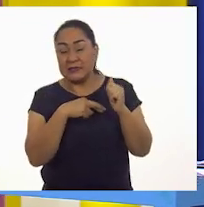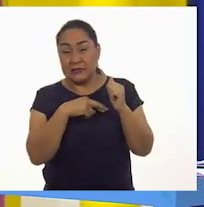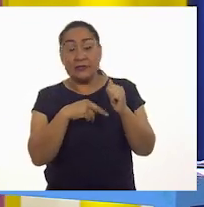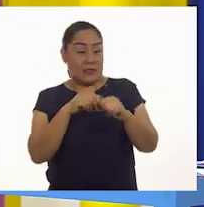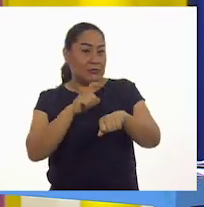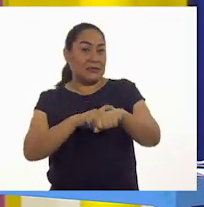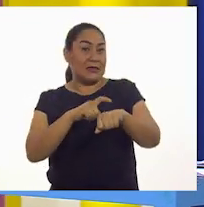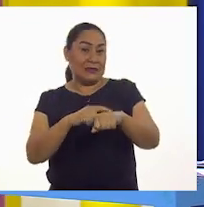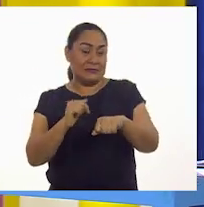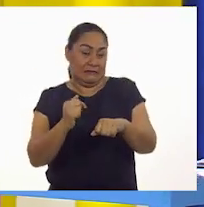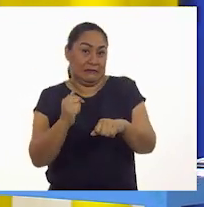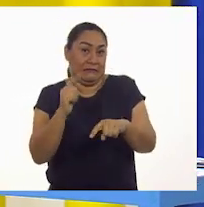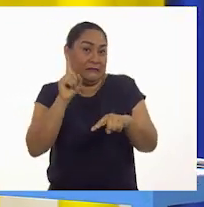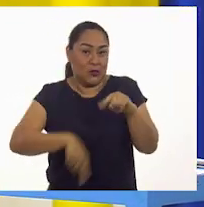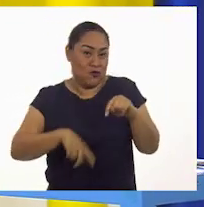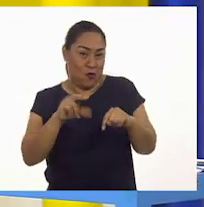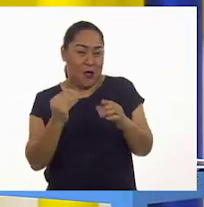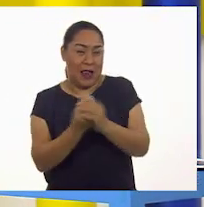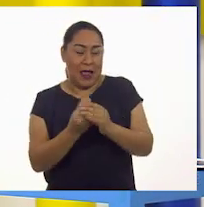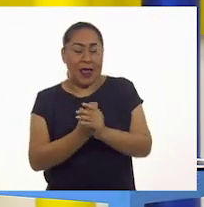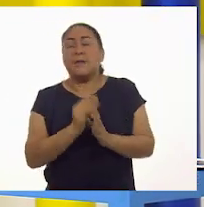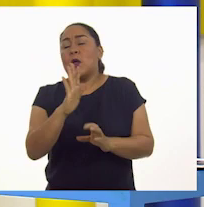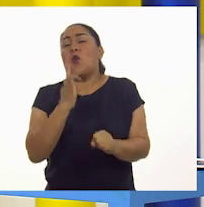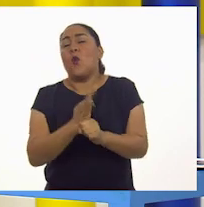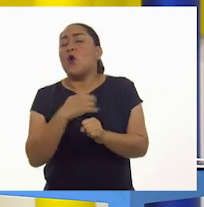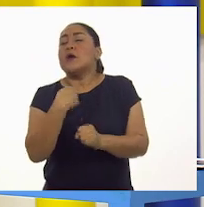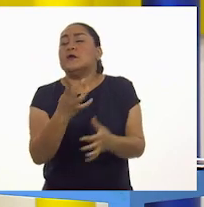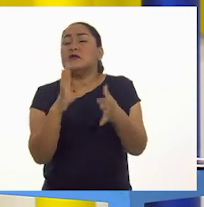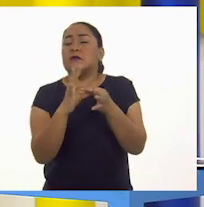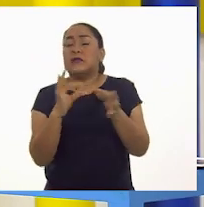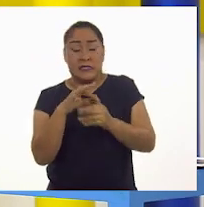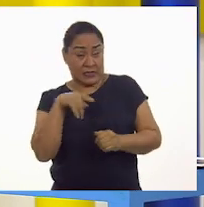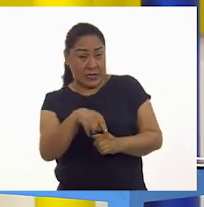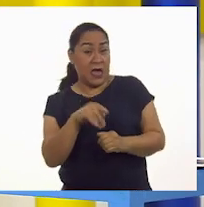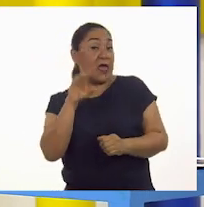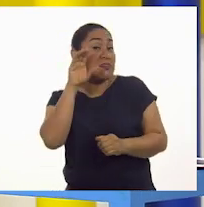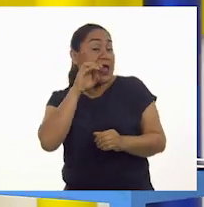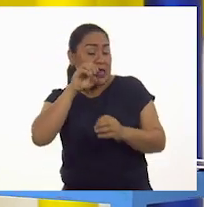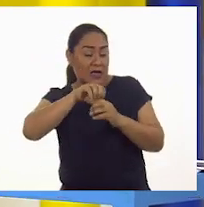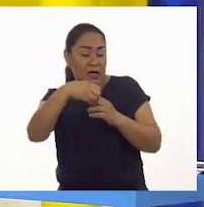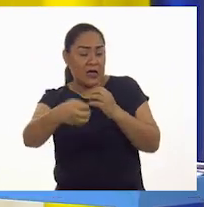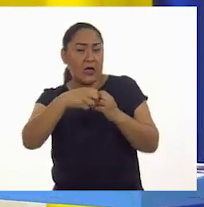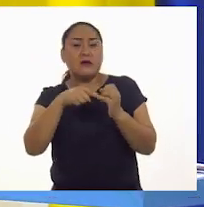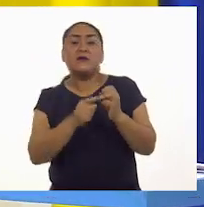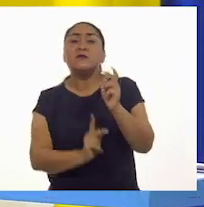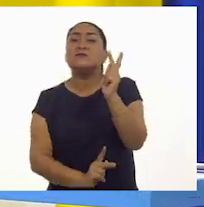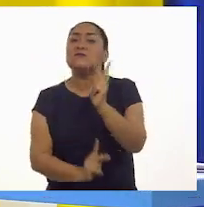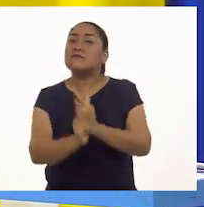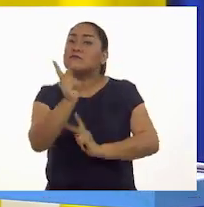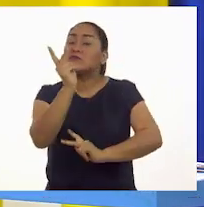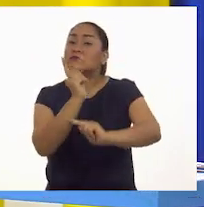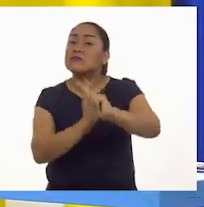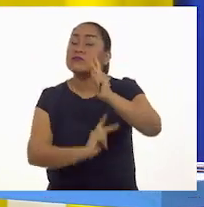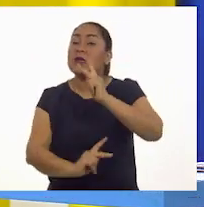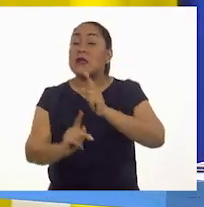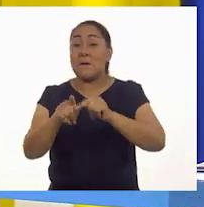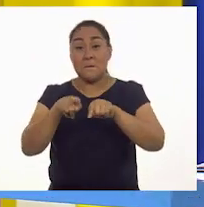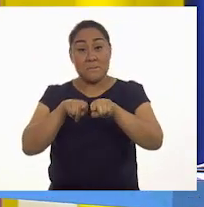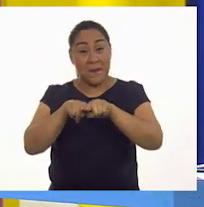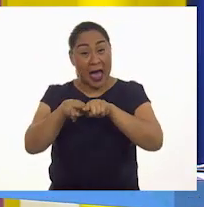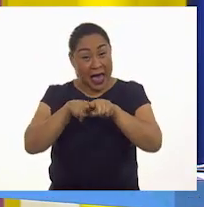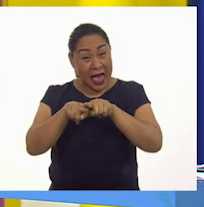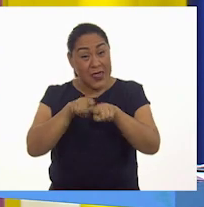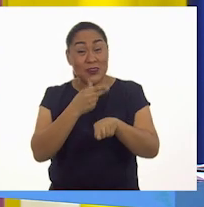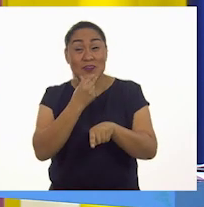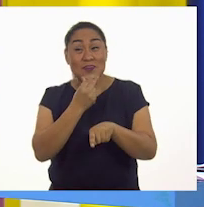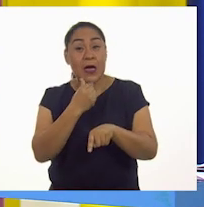quitarle tiempo a la clase. Y mientras les cuento, estas mandarinas son del huerto del hermano de mi abuelita. Y